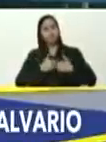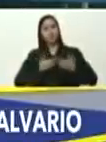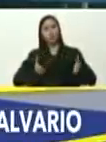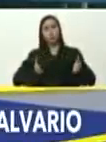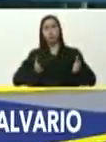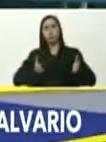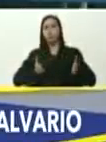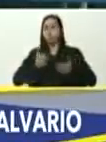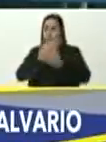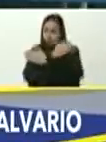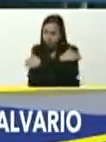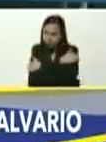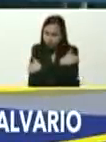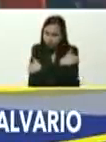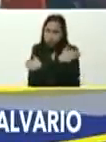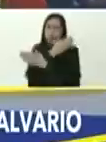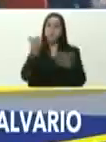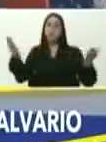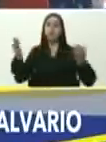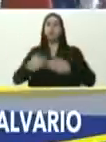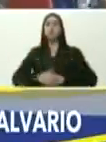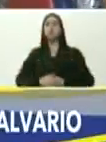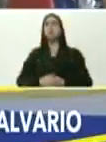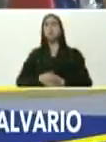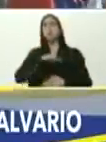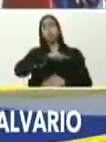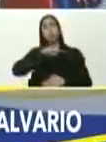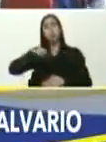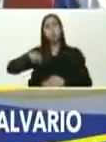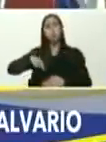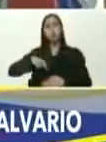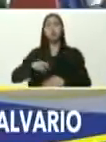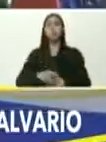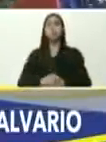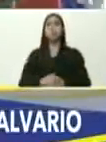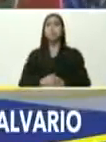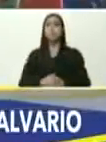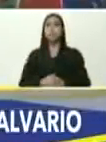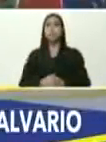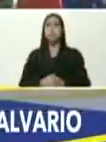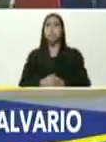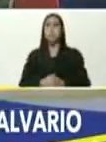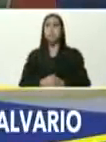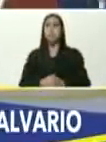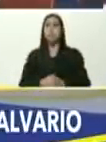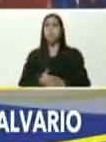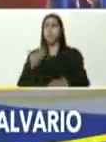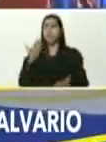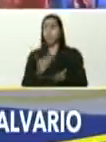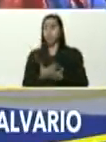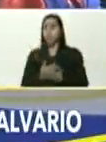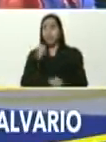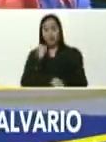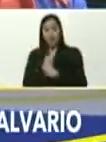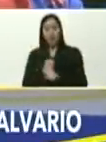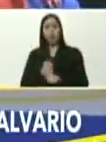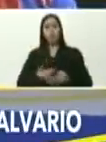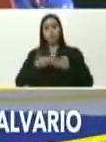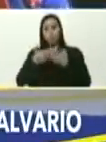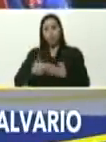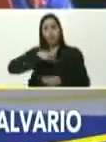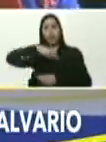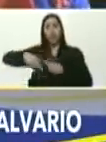un abrazo fraterno, y aquí estamos, puesta, y propuesta, aquí para trabajar por usted, por la